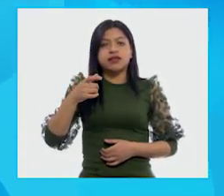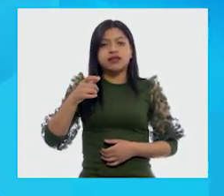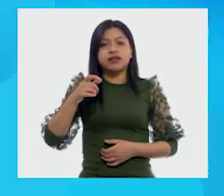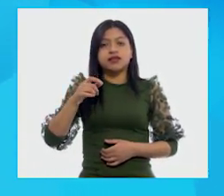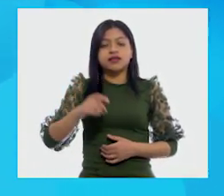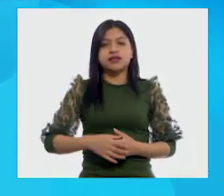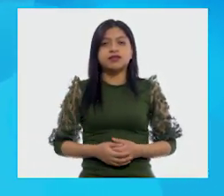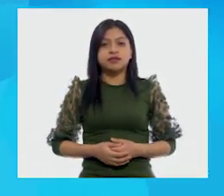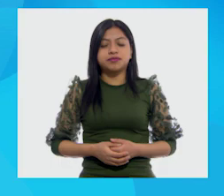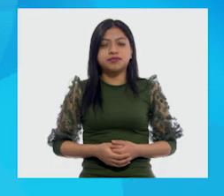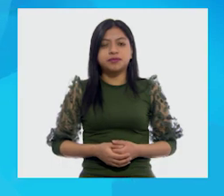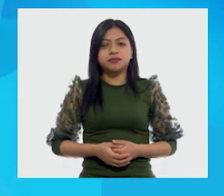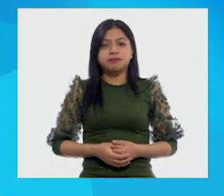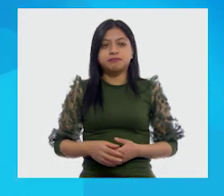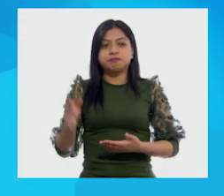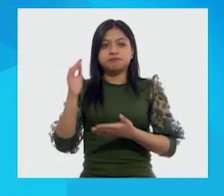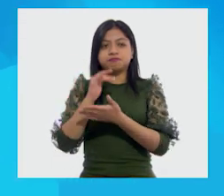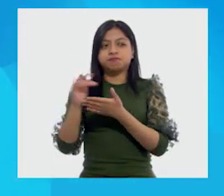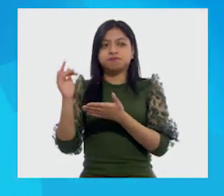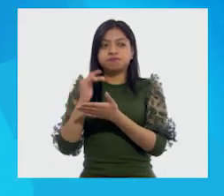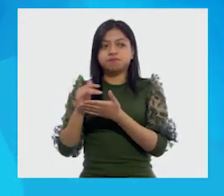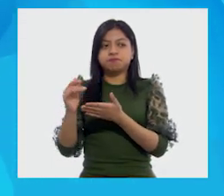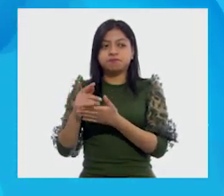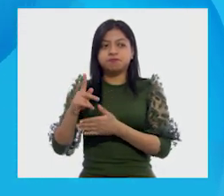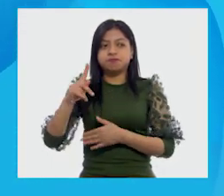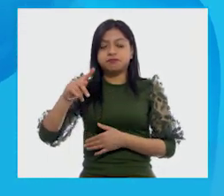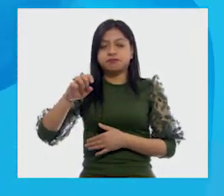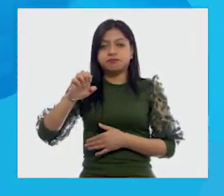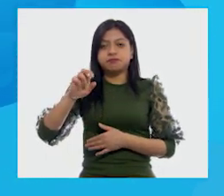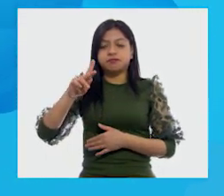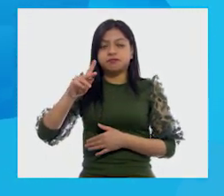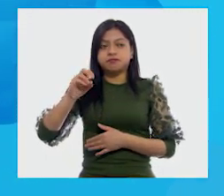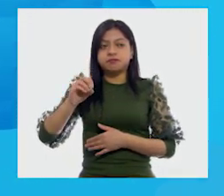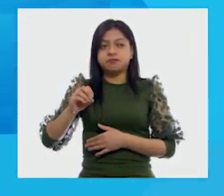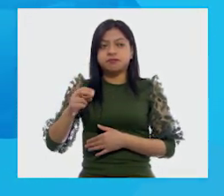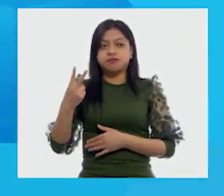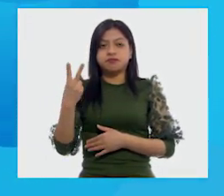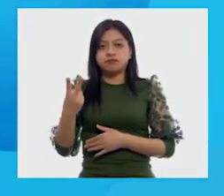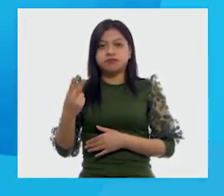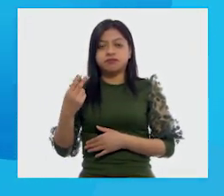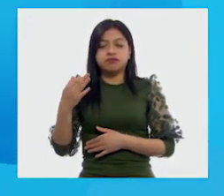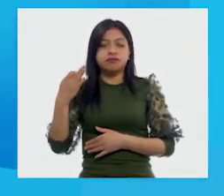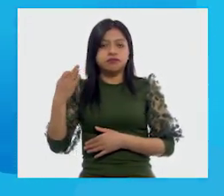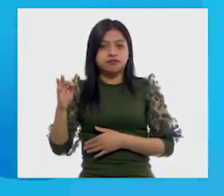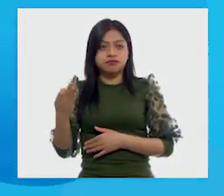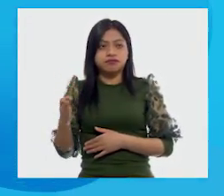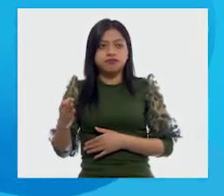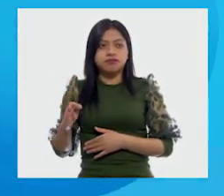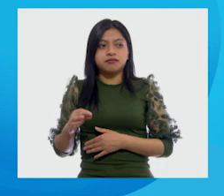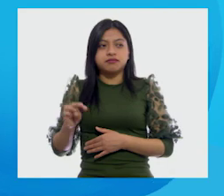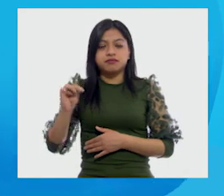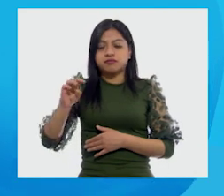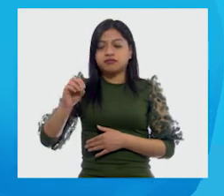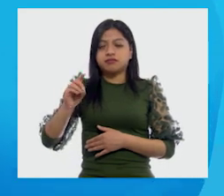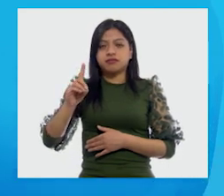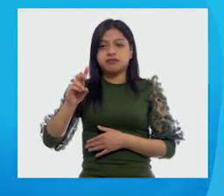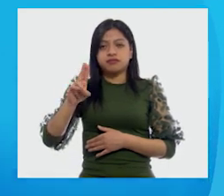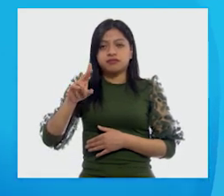tepo, semná, dos de feb, módulo,